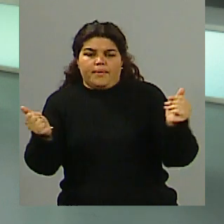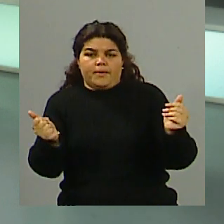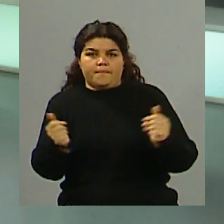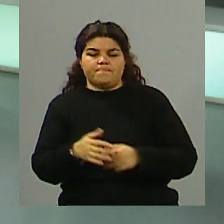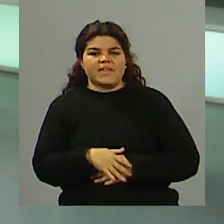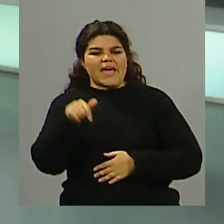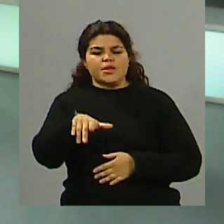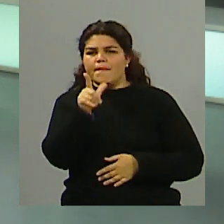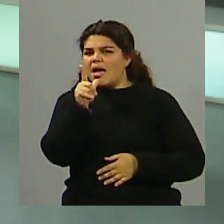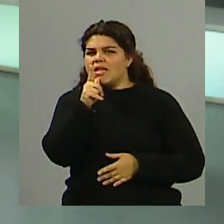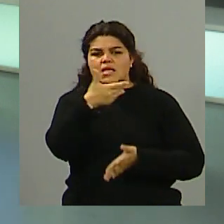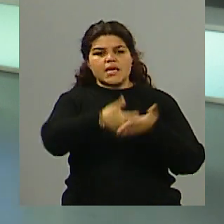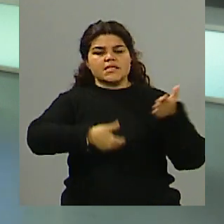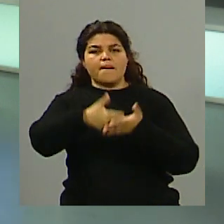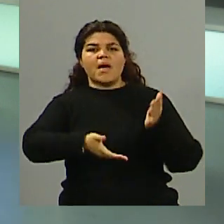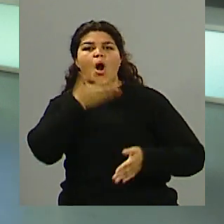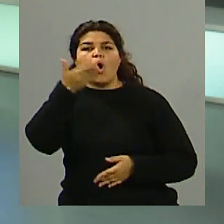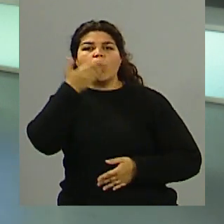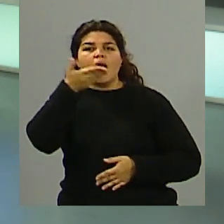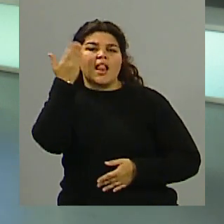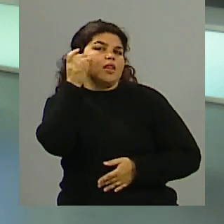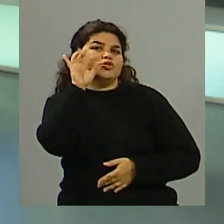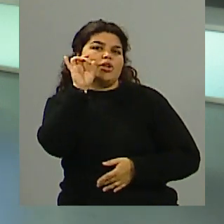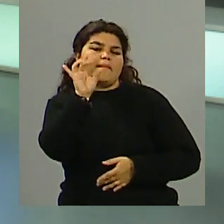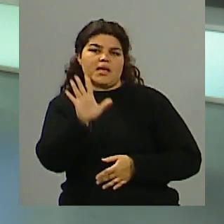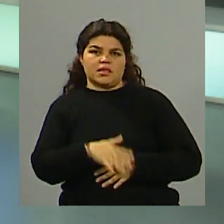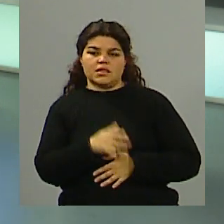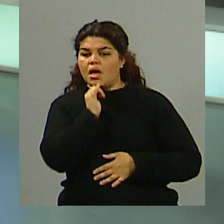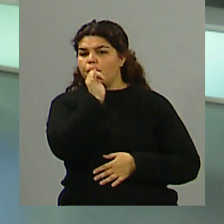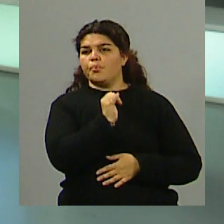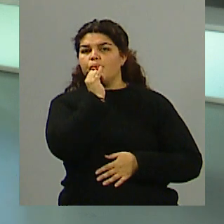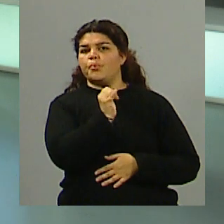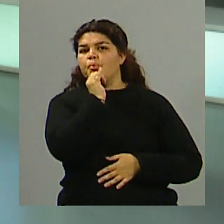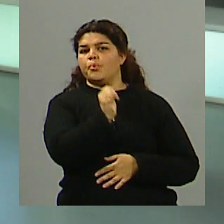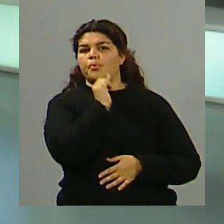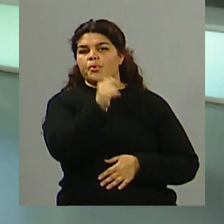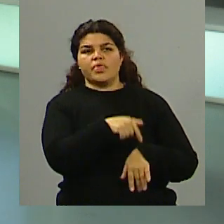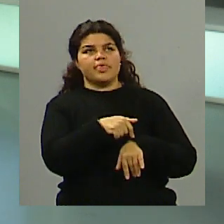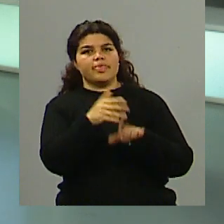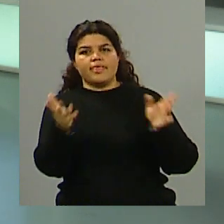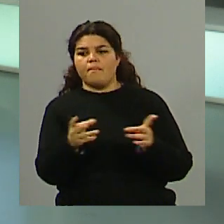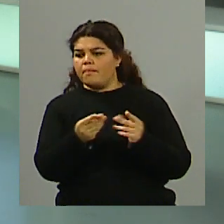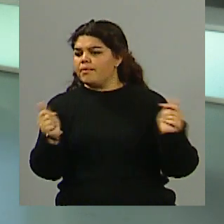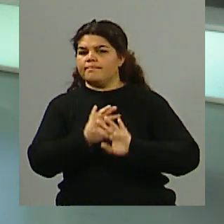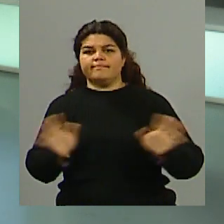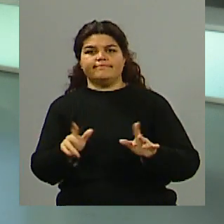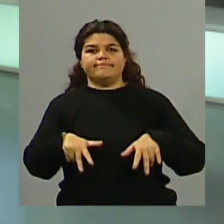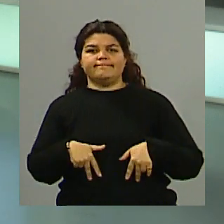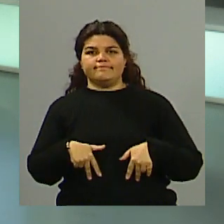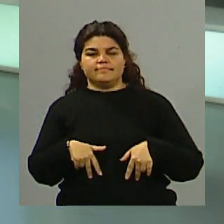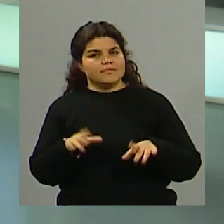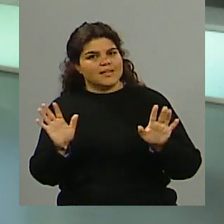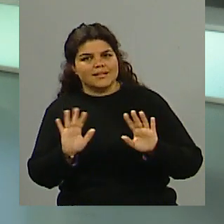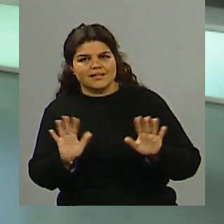temas, que en realidad los eligen los espacios políticos de los candidatos, más las